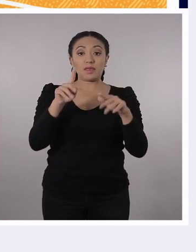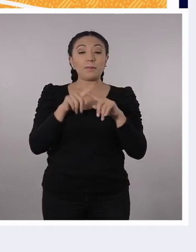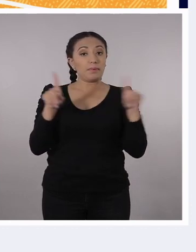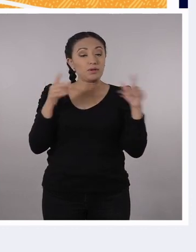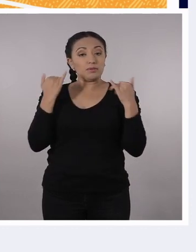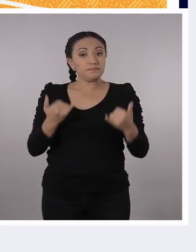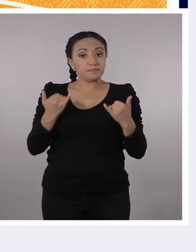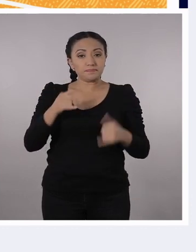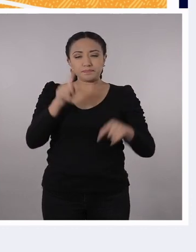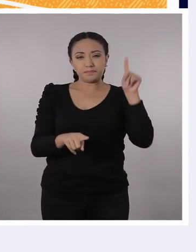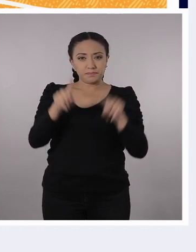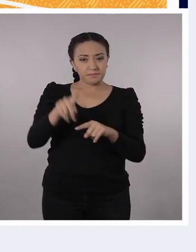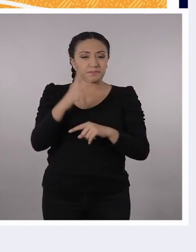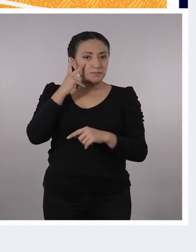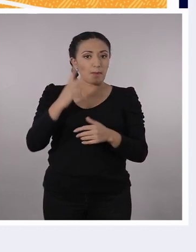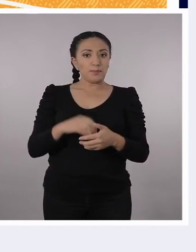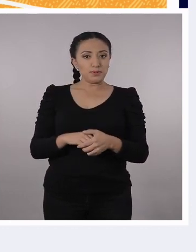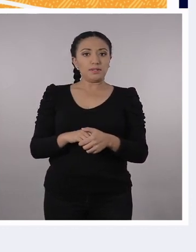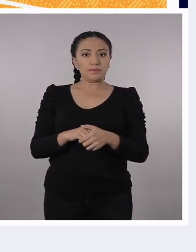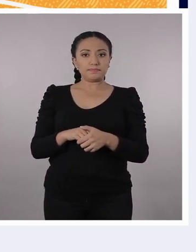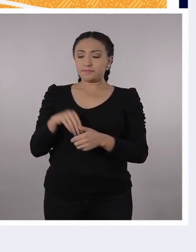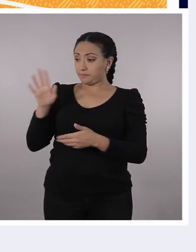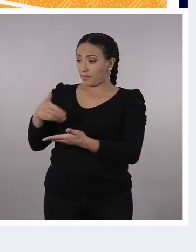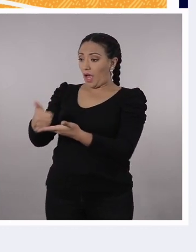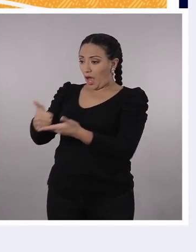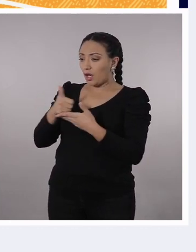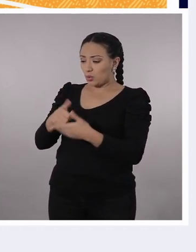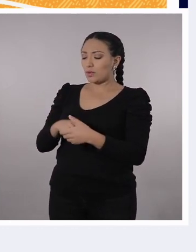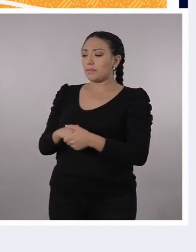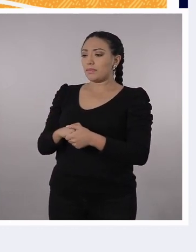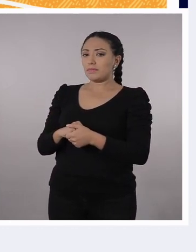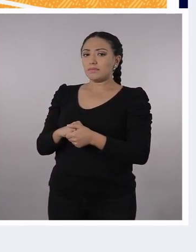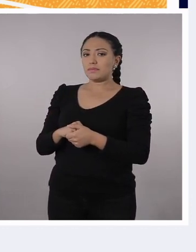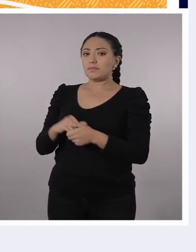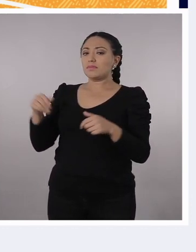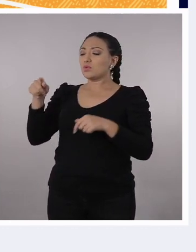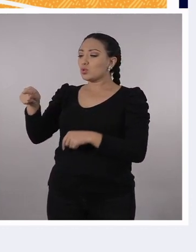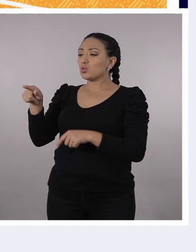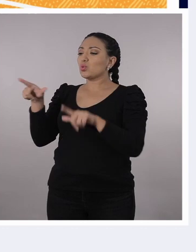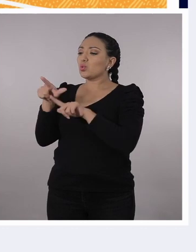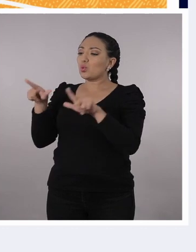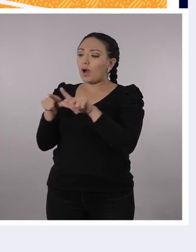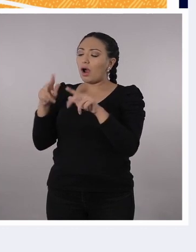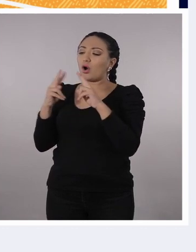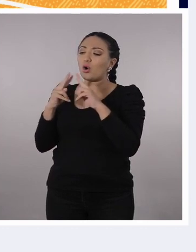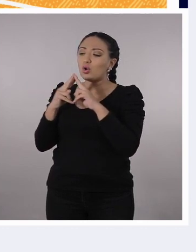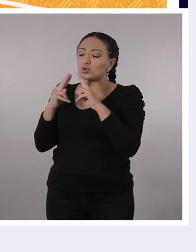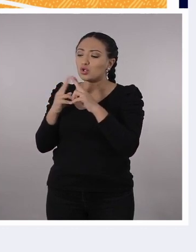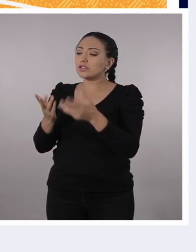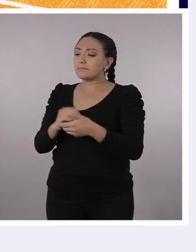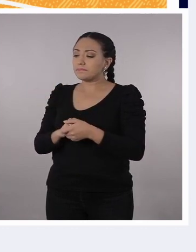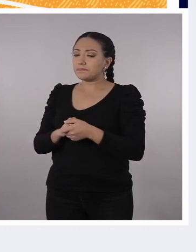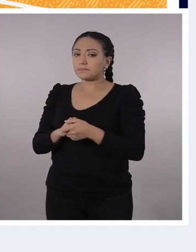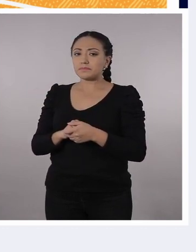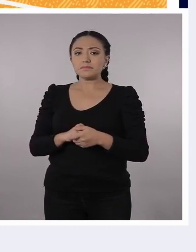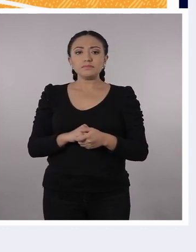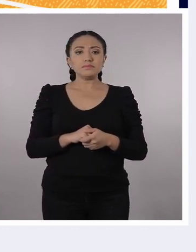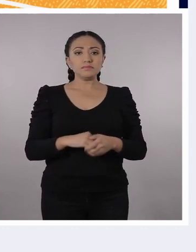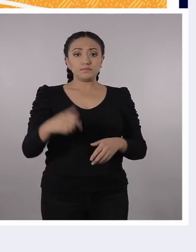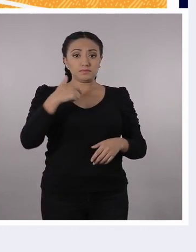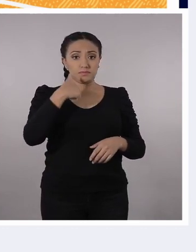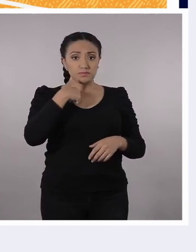a identificar algunas zonas. Nelly, yo quisiera que me ayudes y nos puedas decir qué zonas conoces o cuáles son las que te interesan.